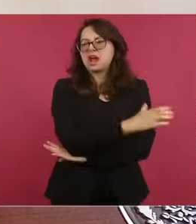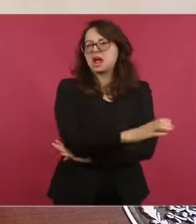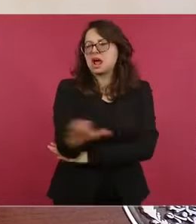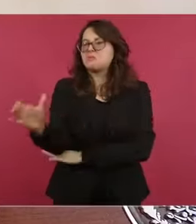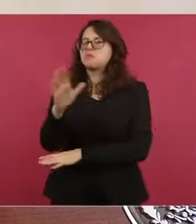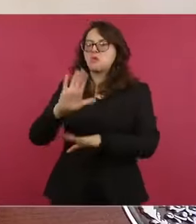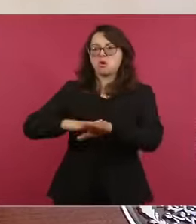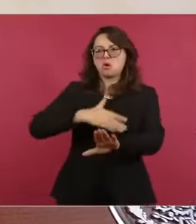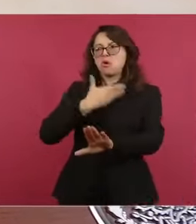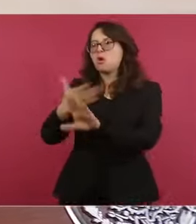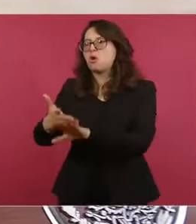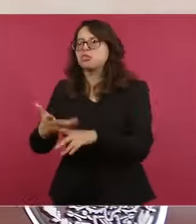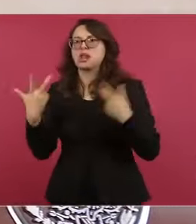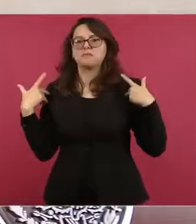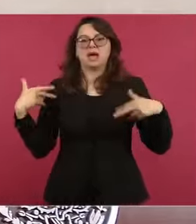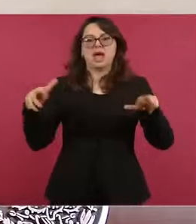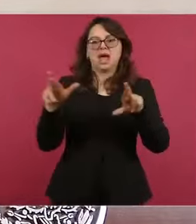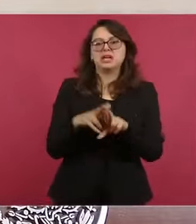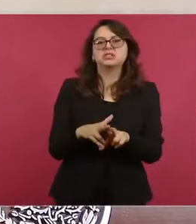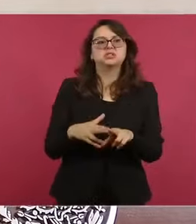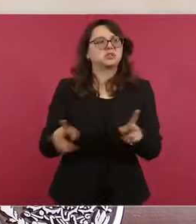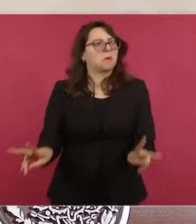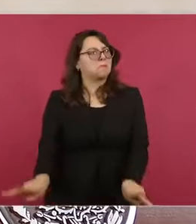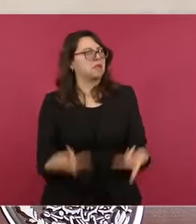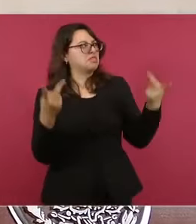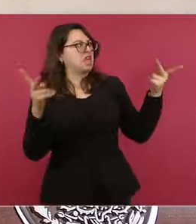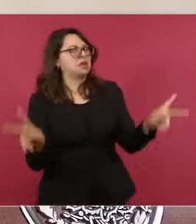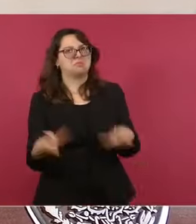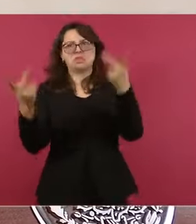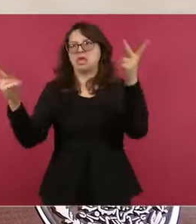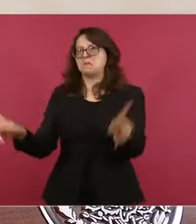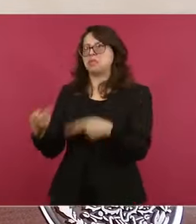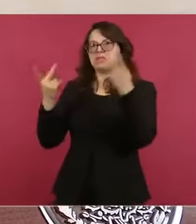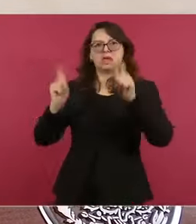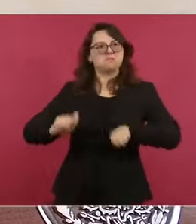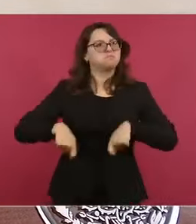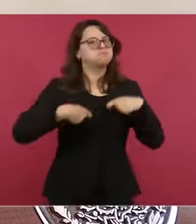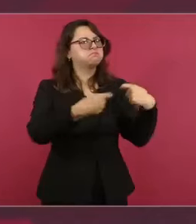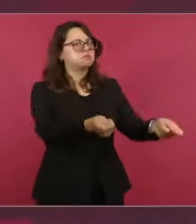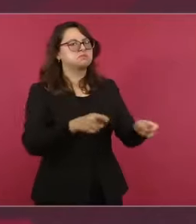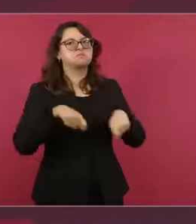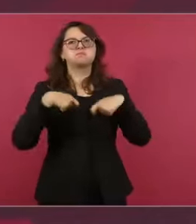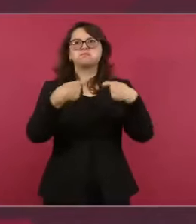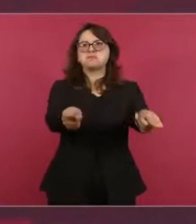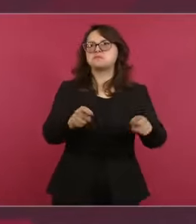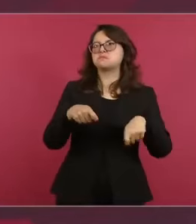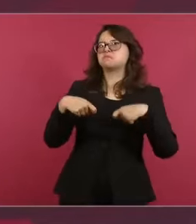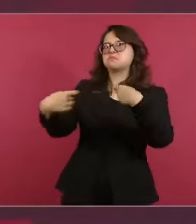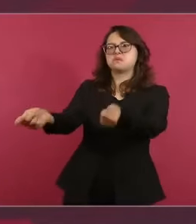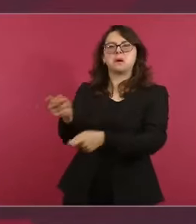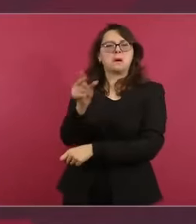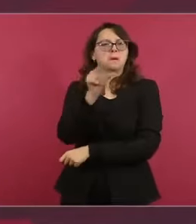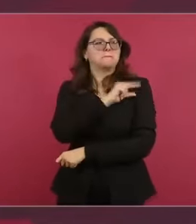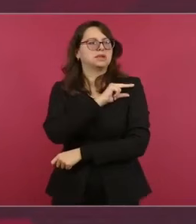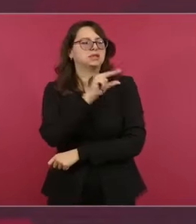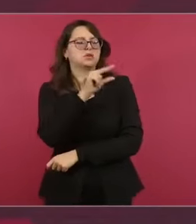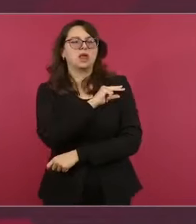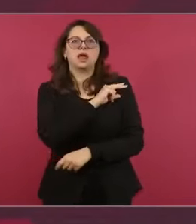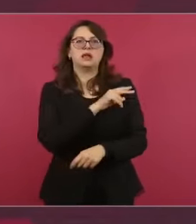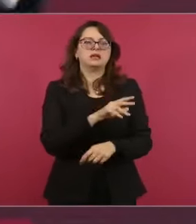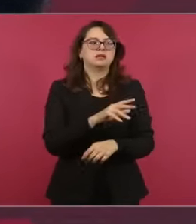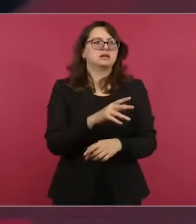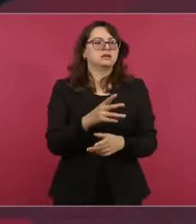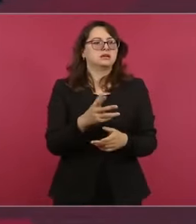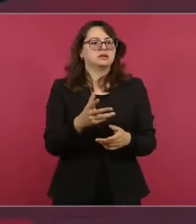no van a vender bienes nacionales, no van a aprobar nada en contra del pueblo.